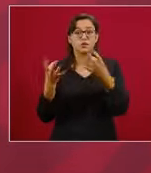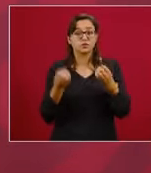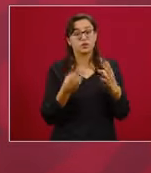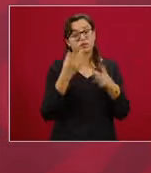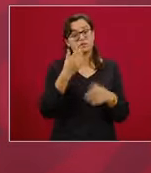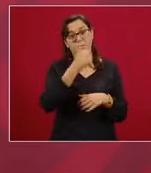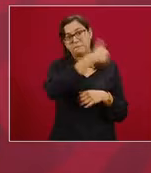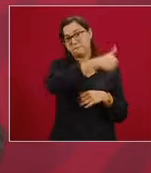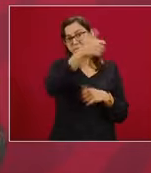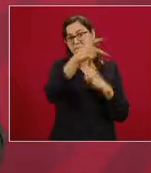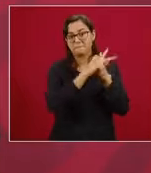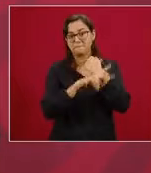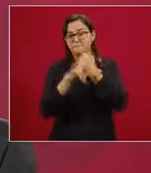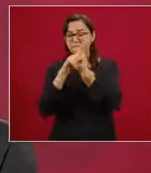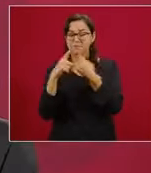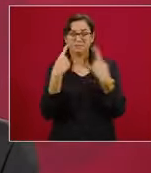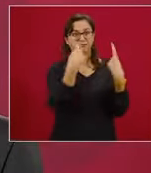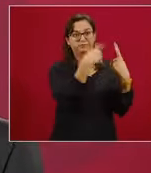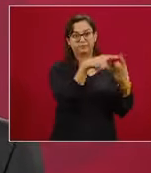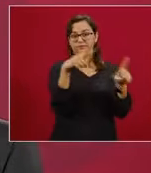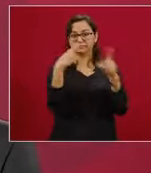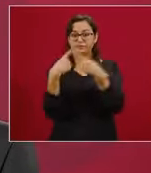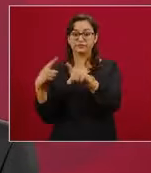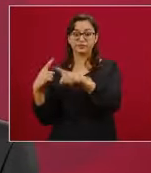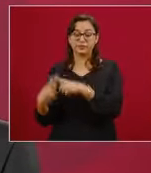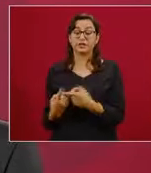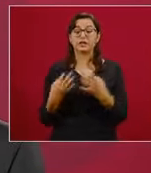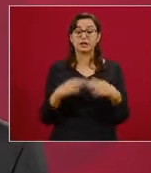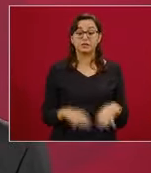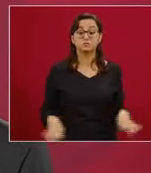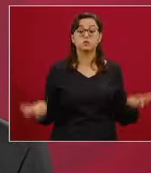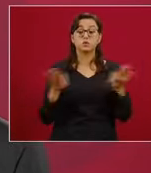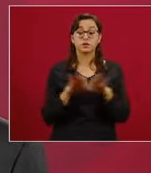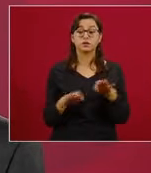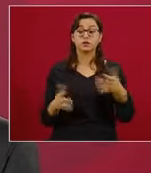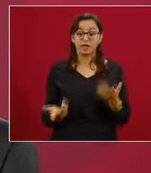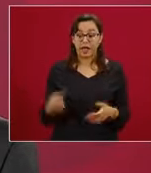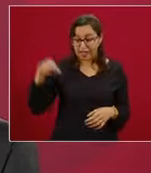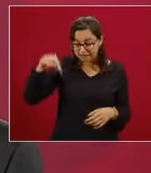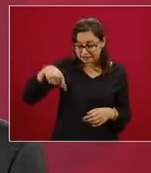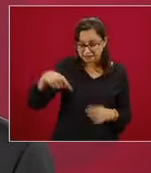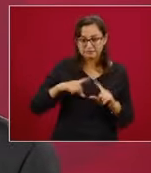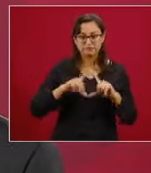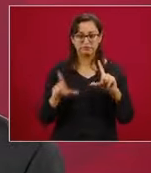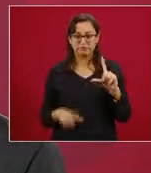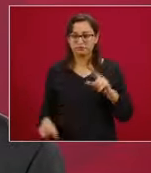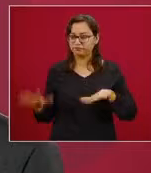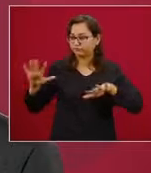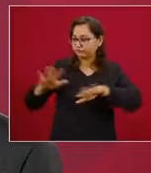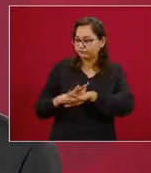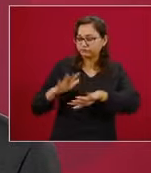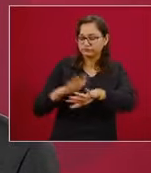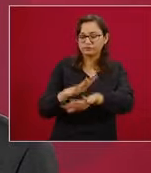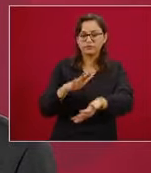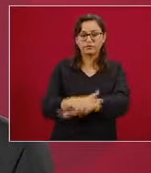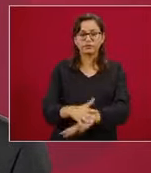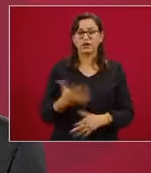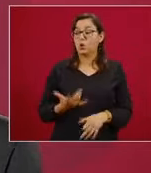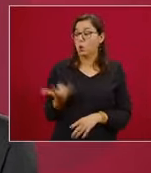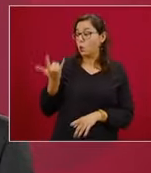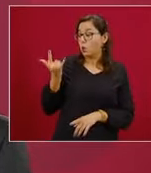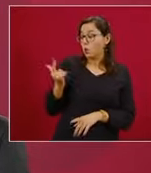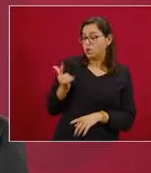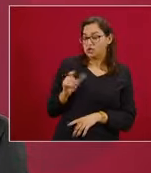epidemiológica de cada país. Lo relevante es cómo va cambiando. En la última semana de julio 57 por ciento,